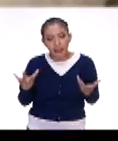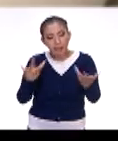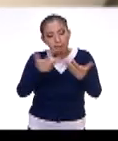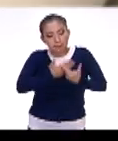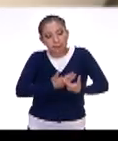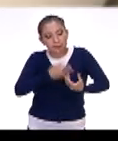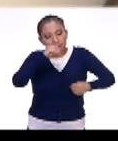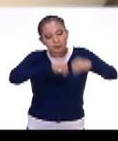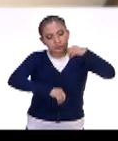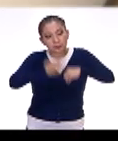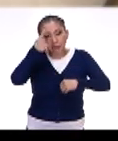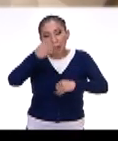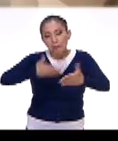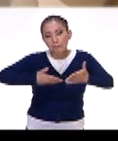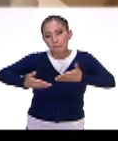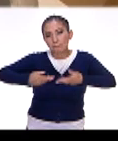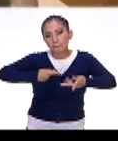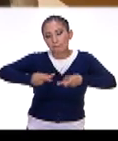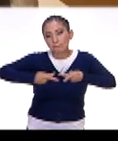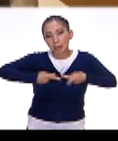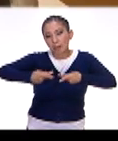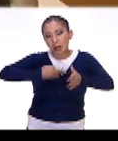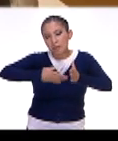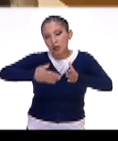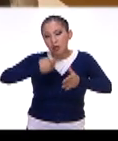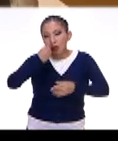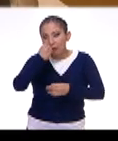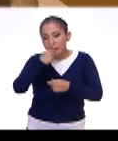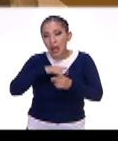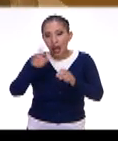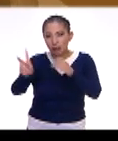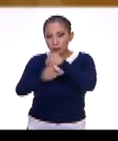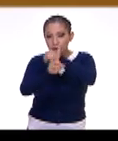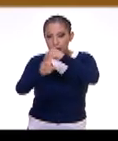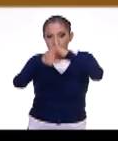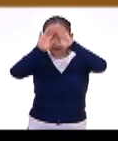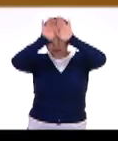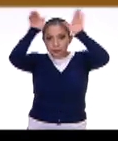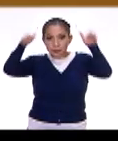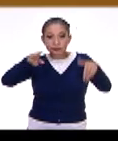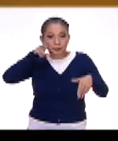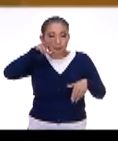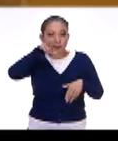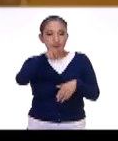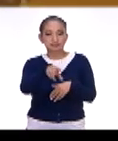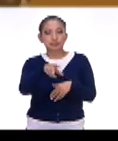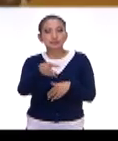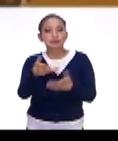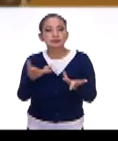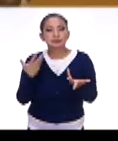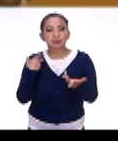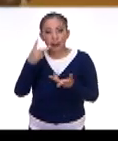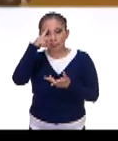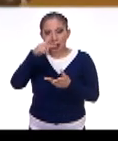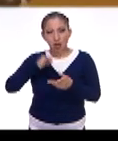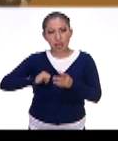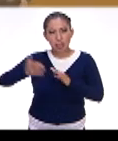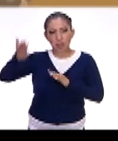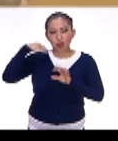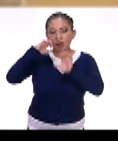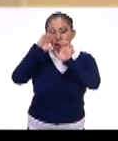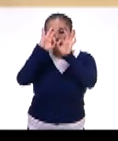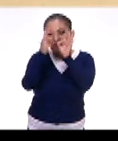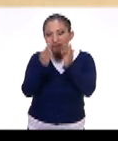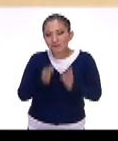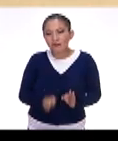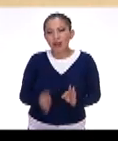entremezclando. Tenemos una vitrina donde podemos ver del México antiguo cómo